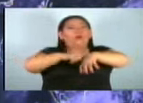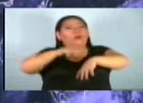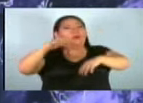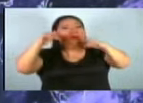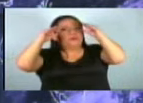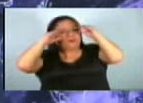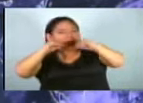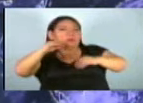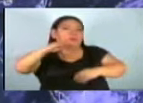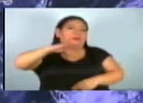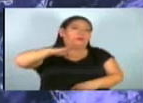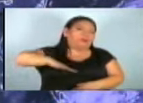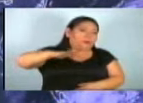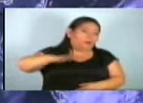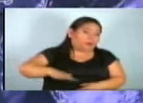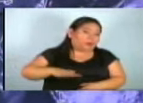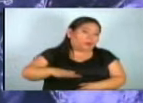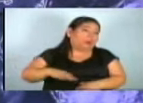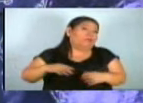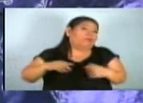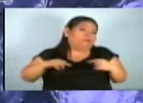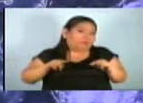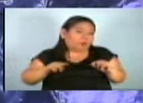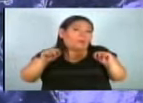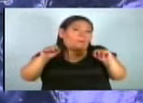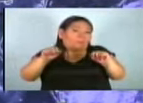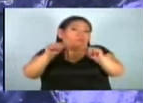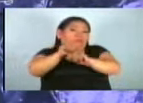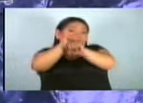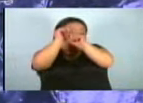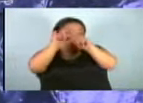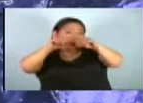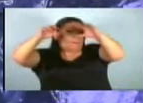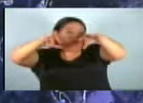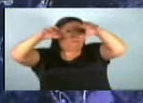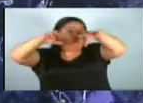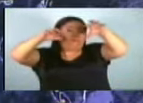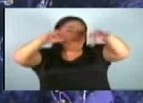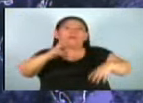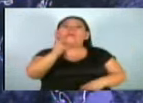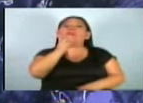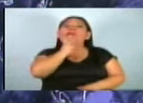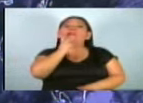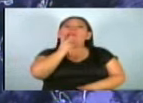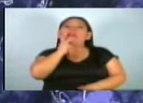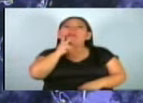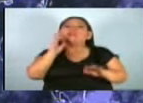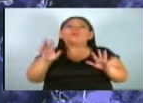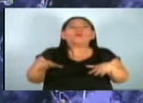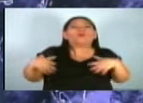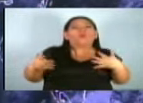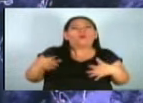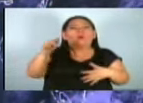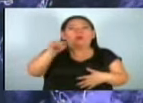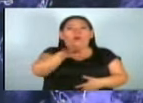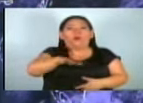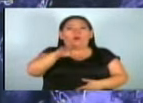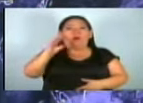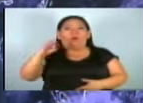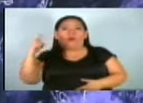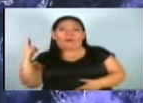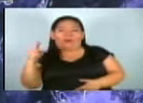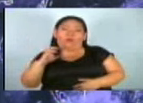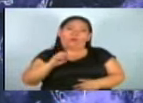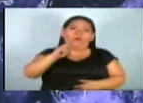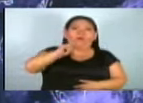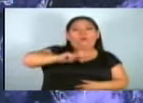noche y aún podrían persistir en horas de la madrugada del día viernes. La formación de estas sería principalmente en la zona oriental y la zona norte